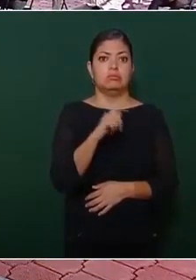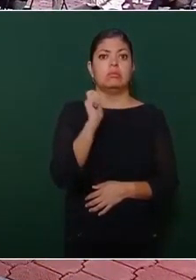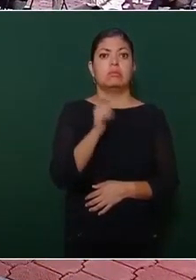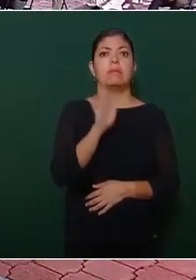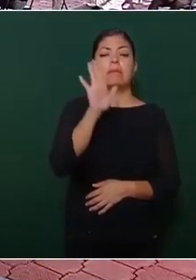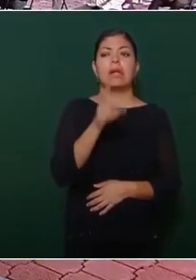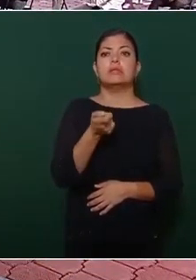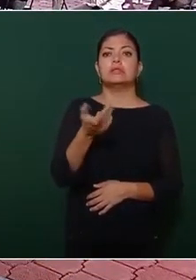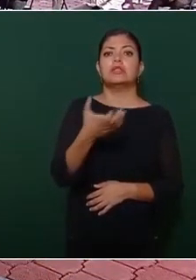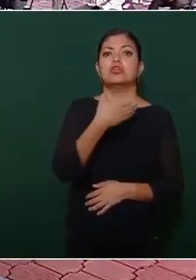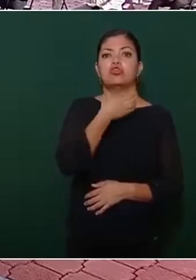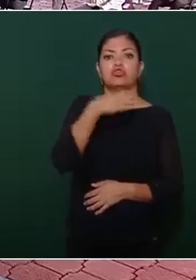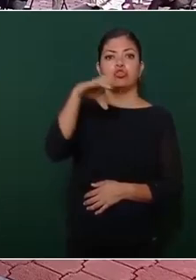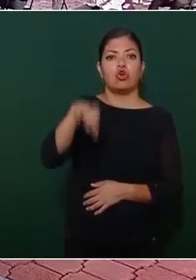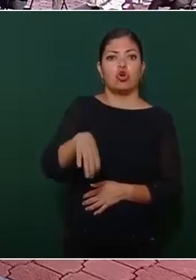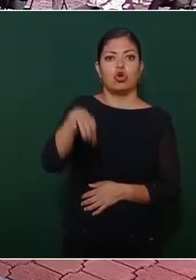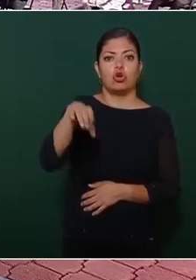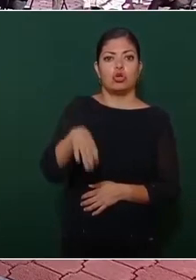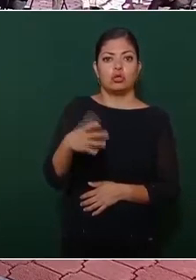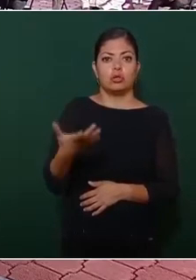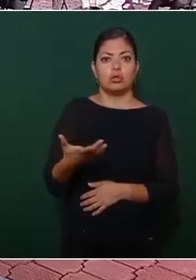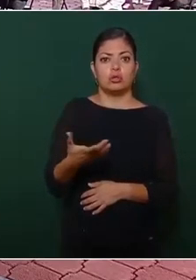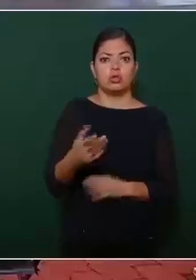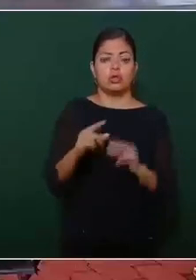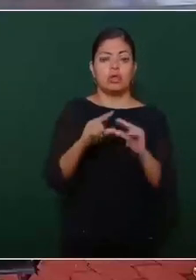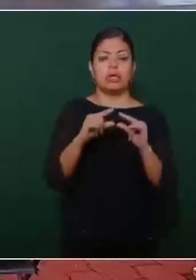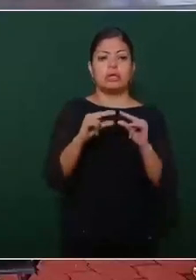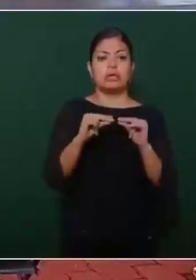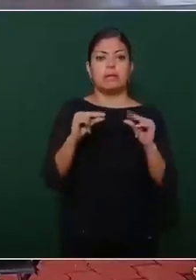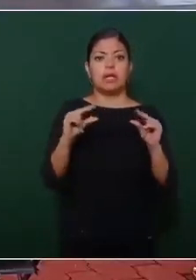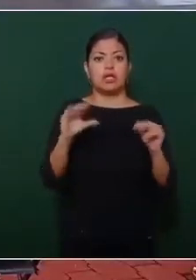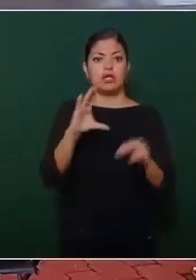ahogadas ni tamalitos de chipilín.